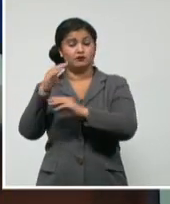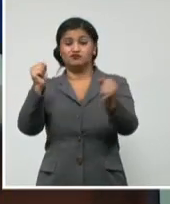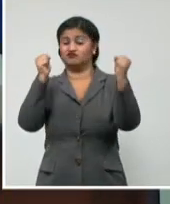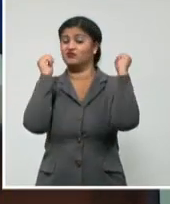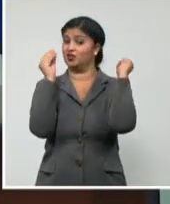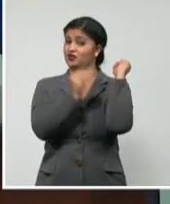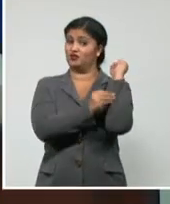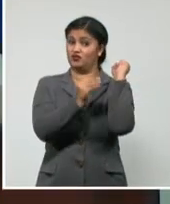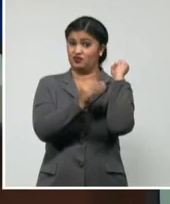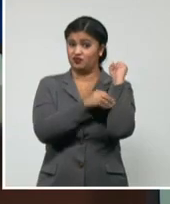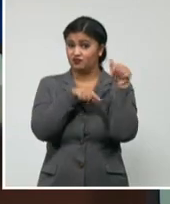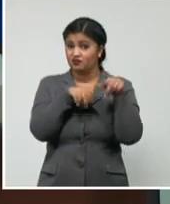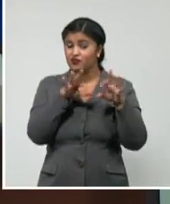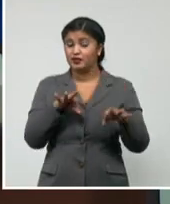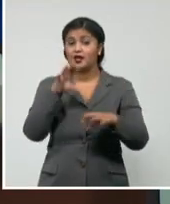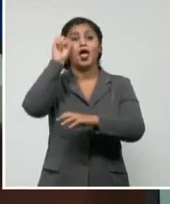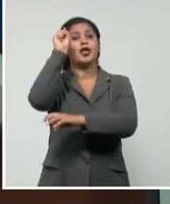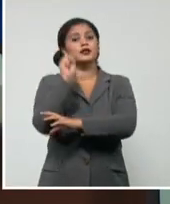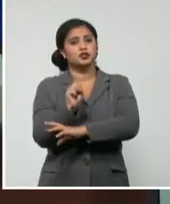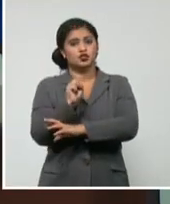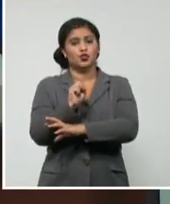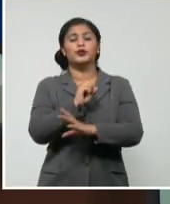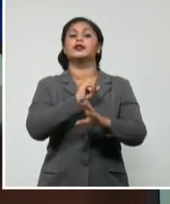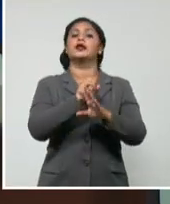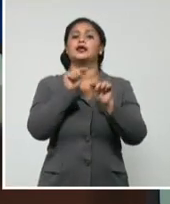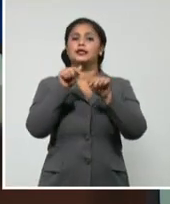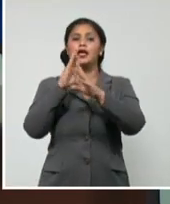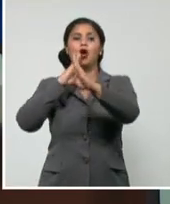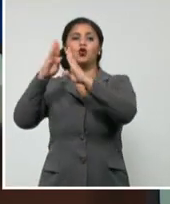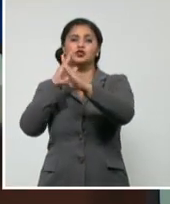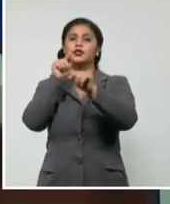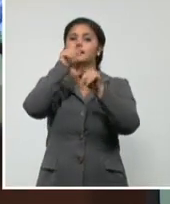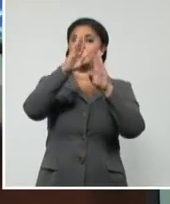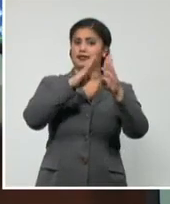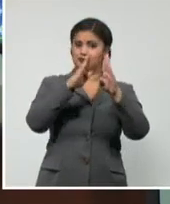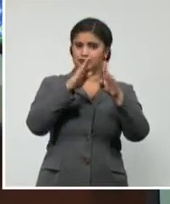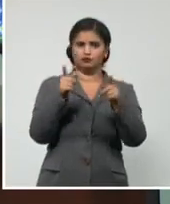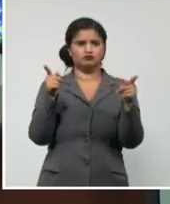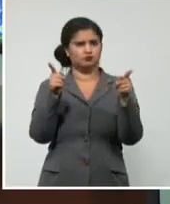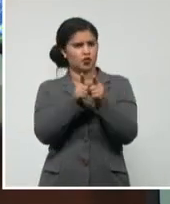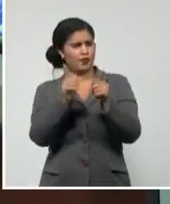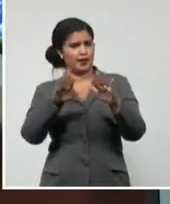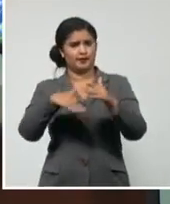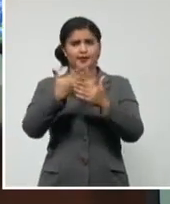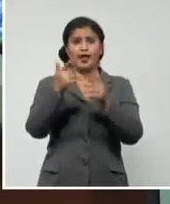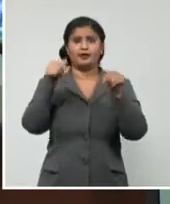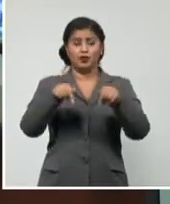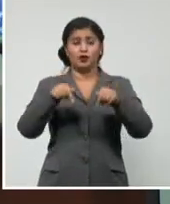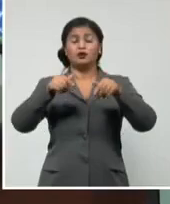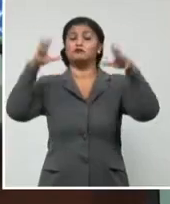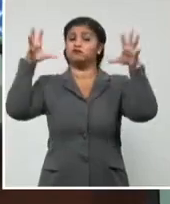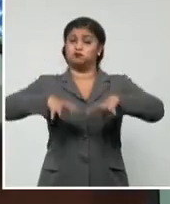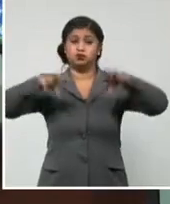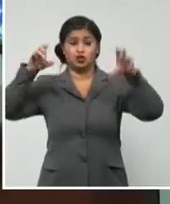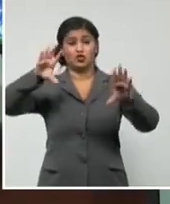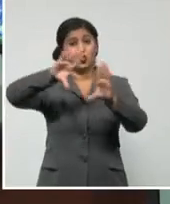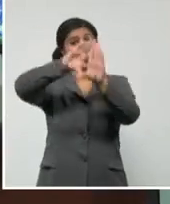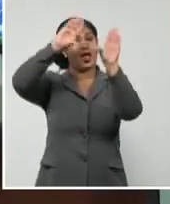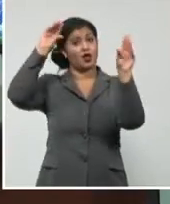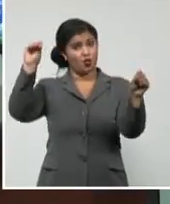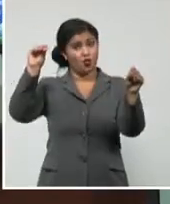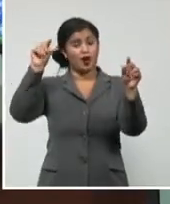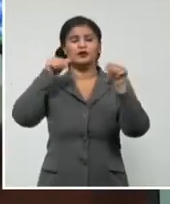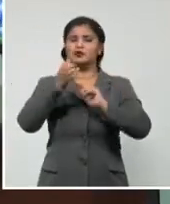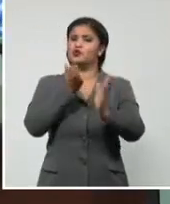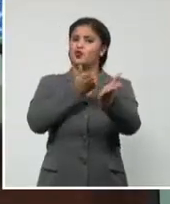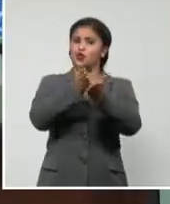marejadas en la costa sur de las regiones occidental y central. En resumen, para hoy alta la probabilidad de lluvias en gran parte del país y